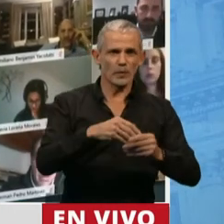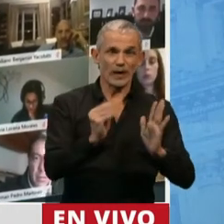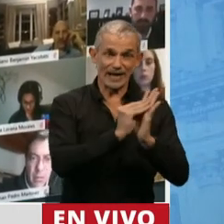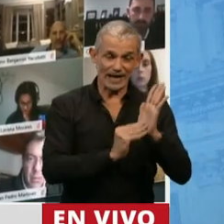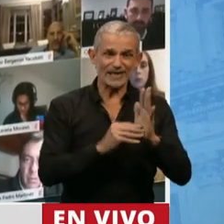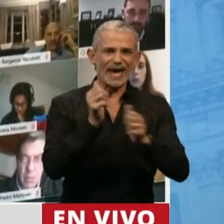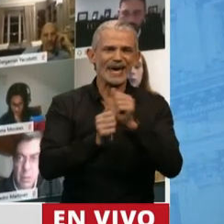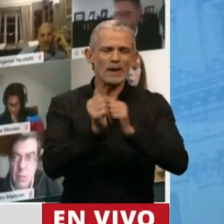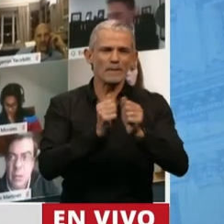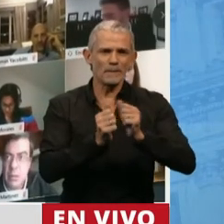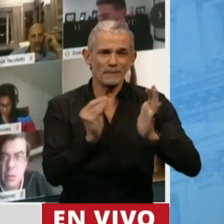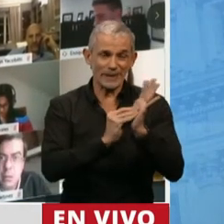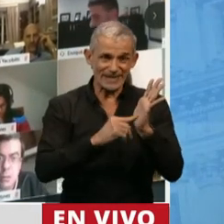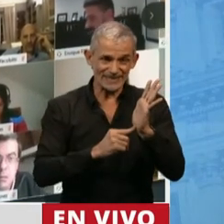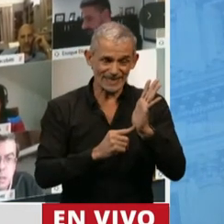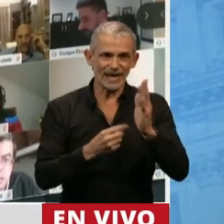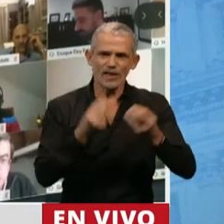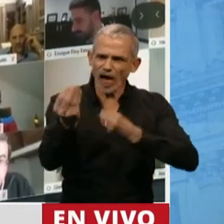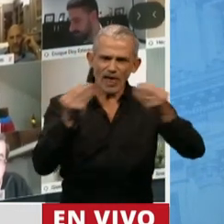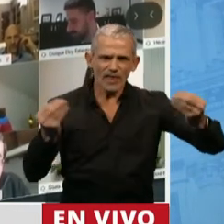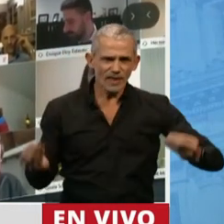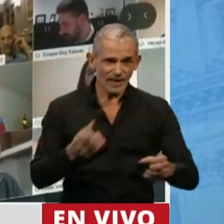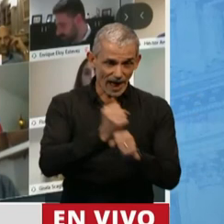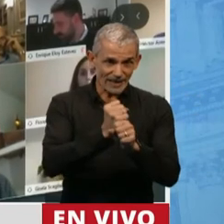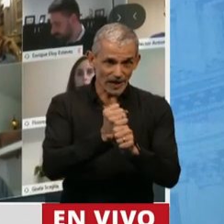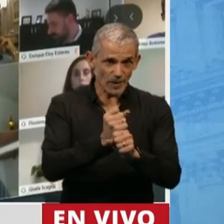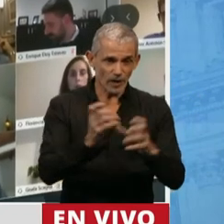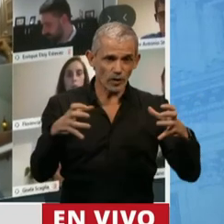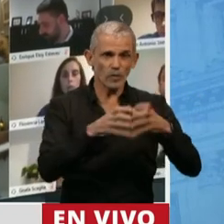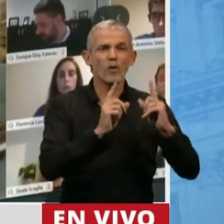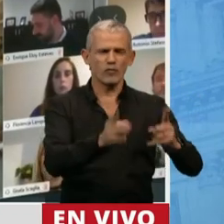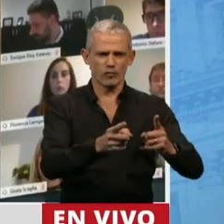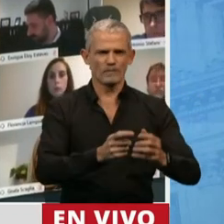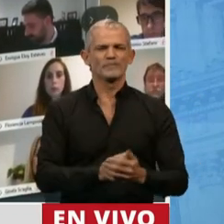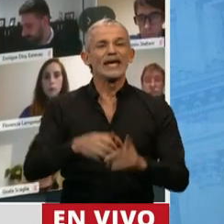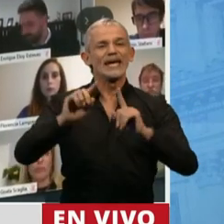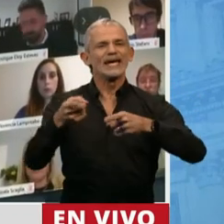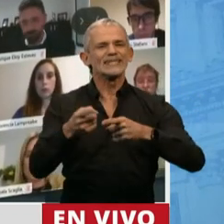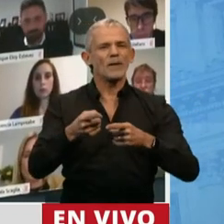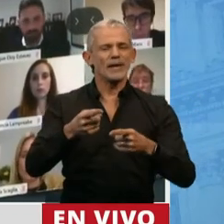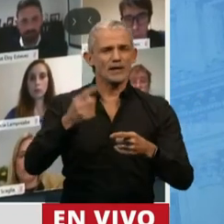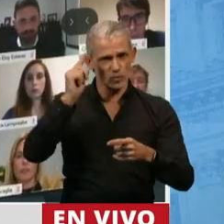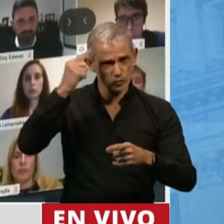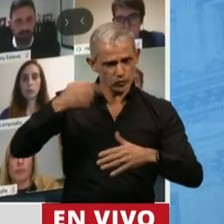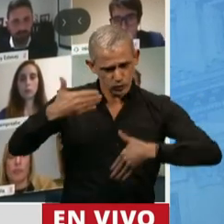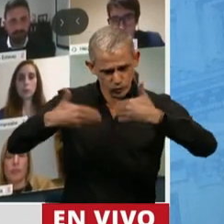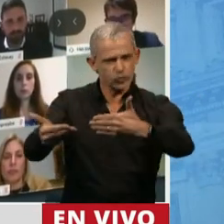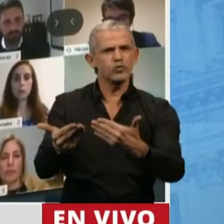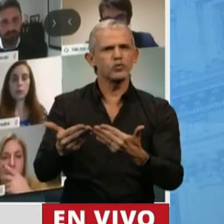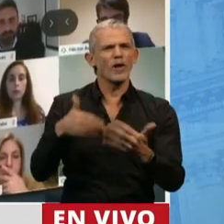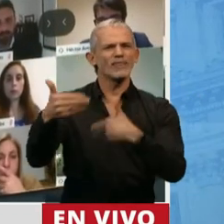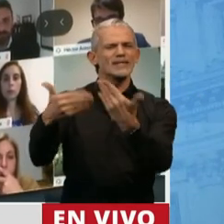régimen de las empresas que generen empleo y se mantenga en el sector. Y también el autodesarrollo, que era una